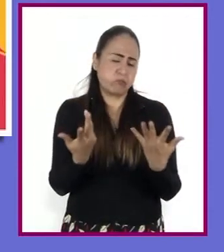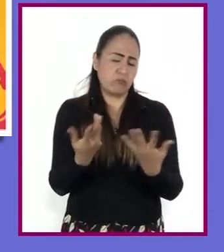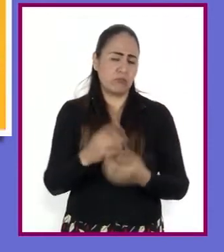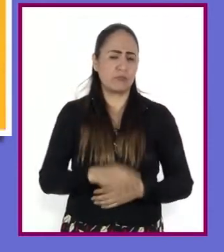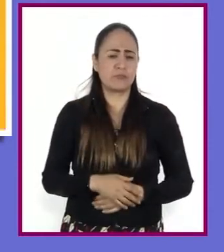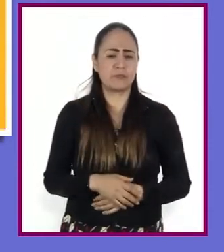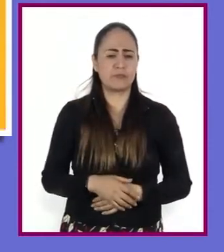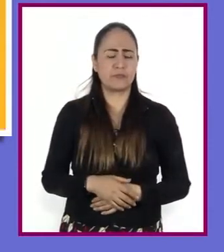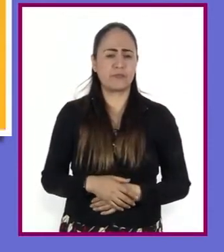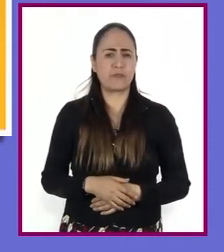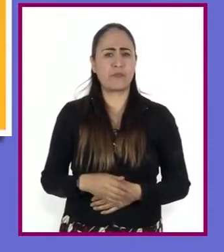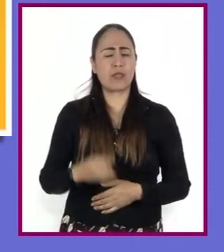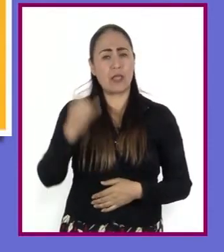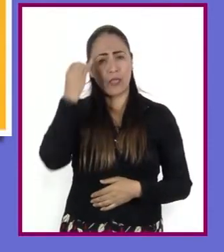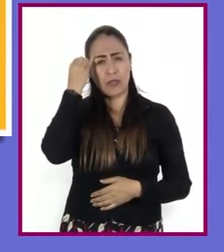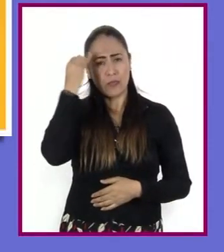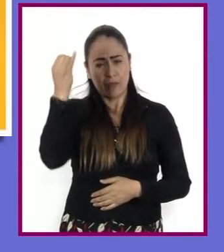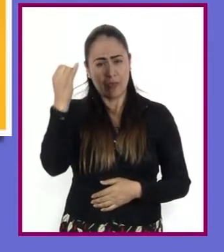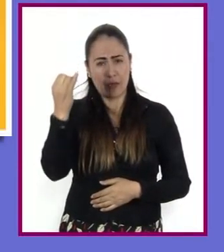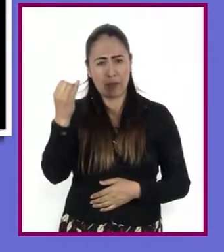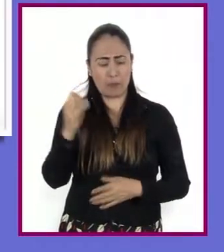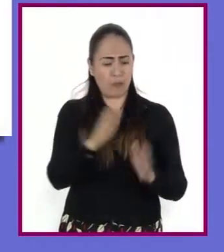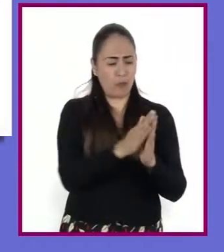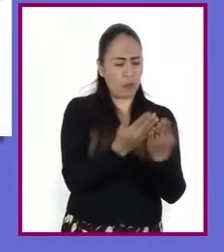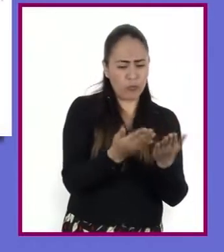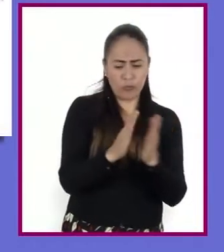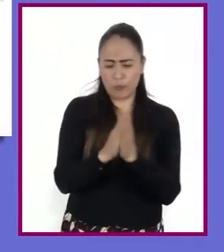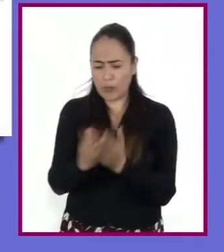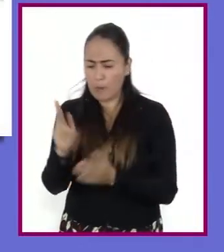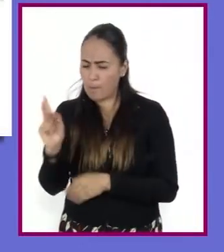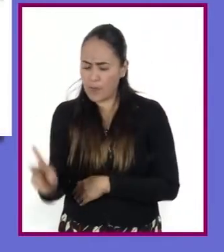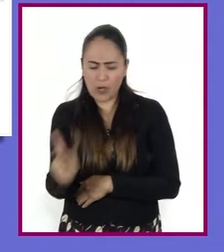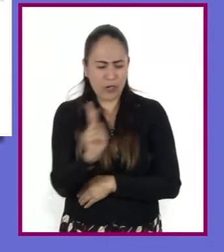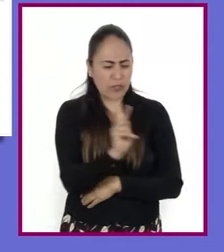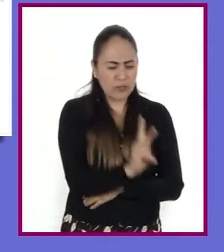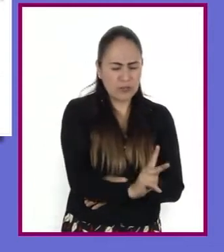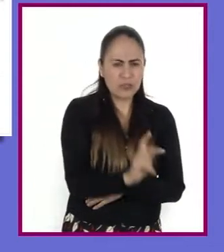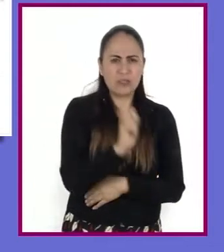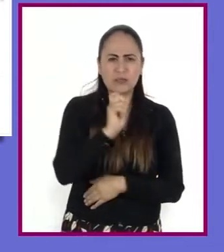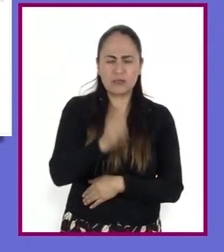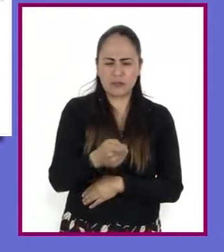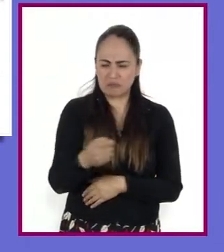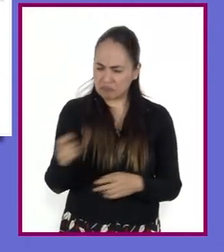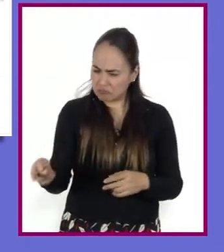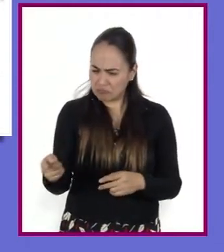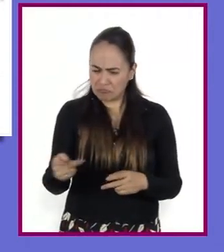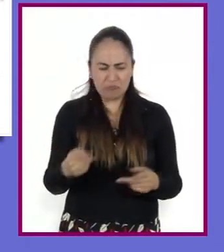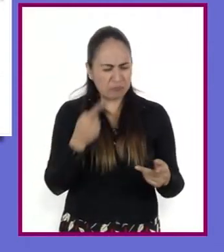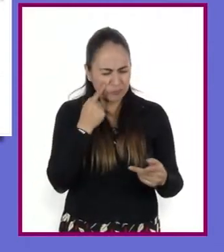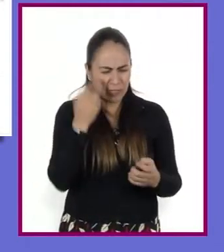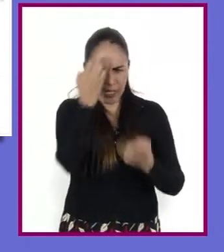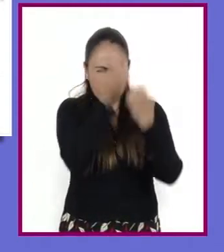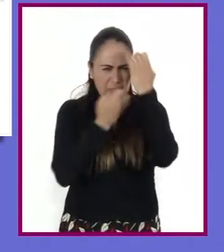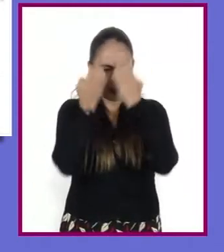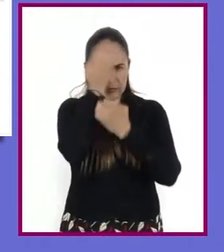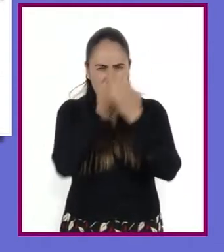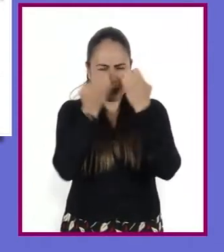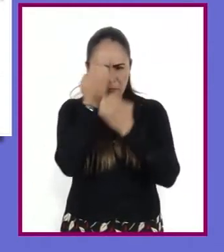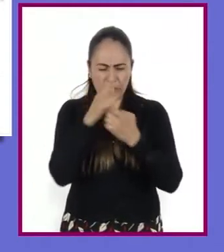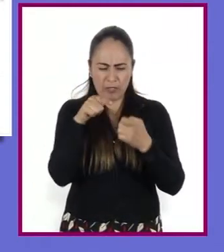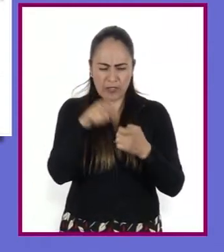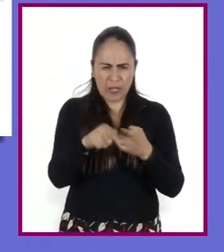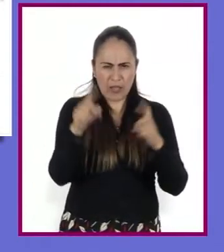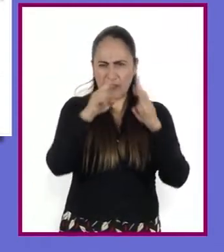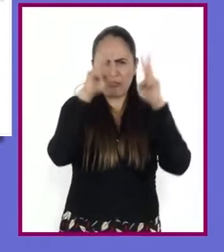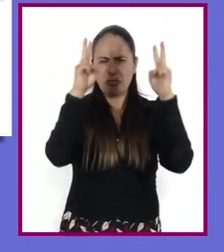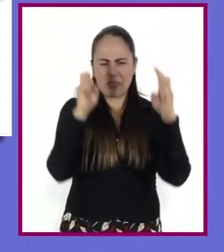Las ideas similares entre dos o más fuentes se manifiestan cuando éstas coinciden en el análisis o juicio que hacen sobre